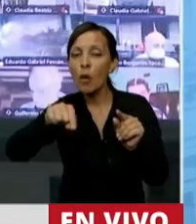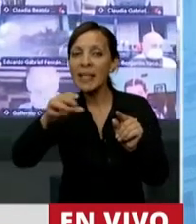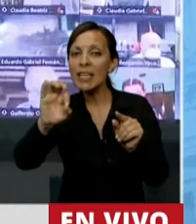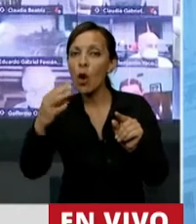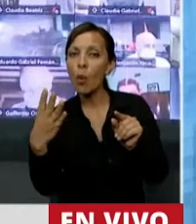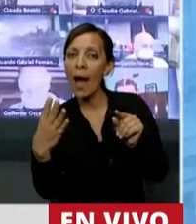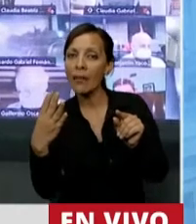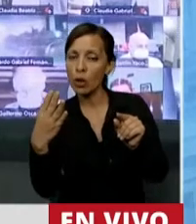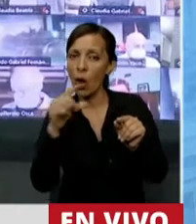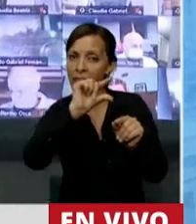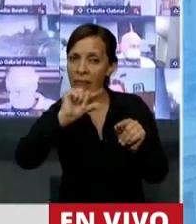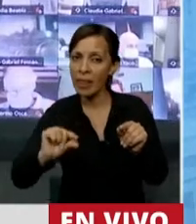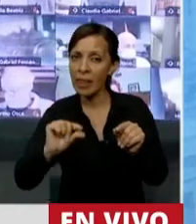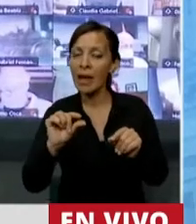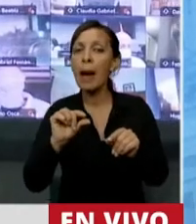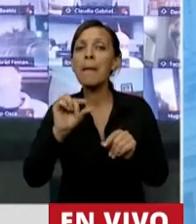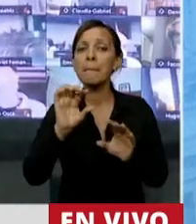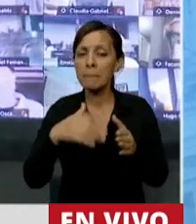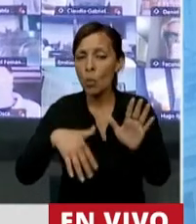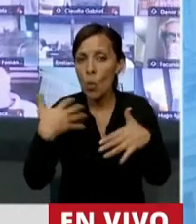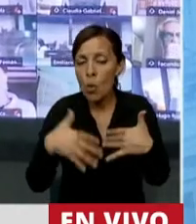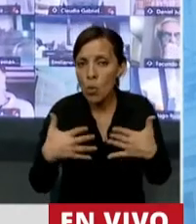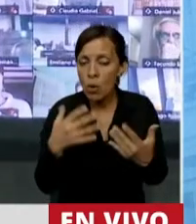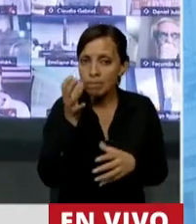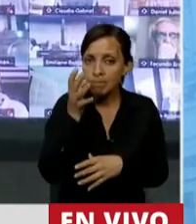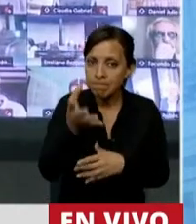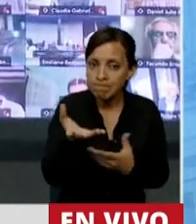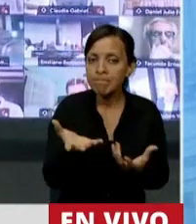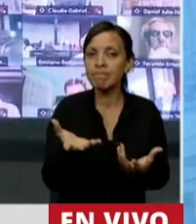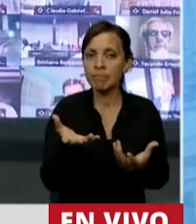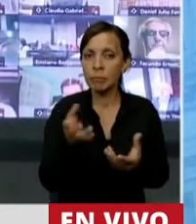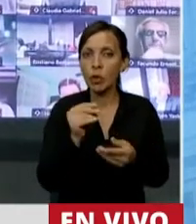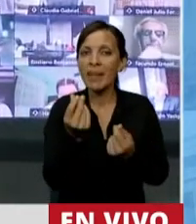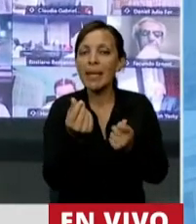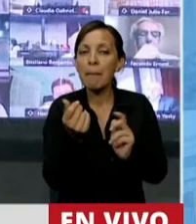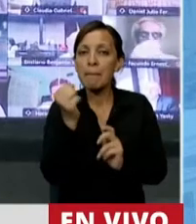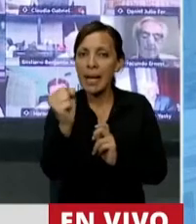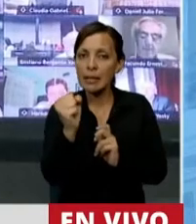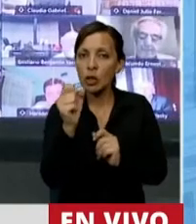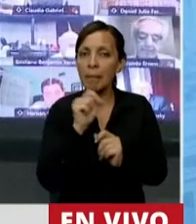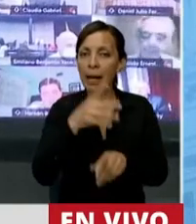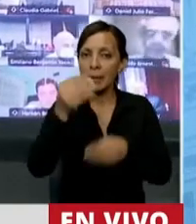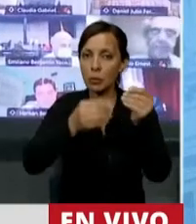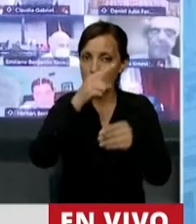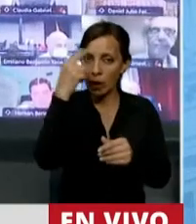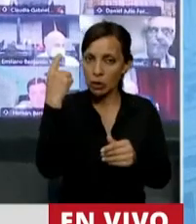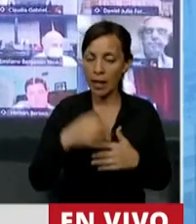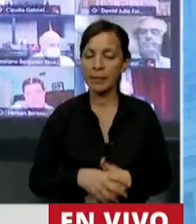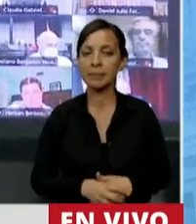Quiere decir una disminución más que significativa en materia de peso en el presupuesto nacional.